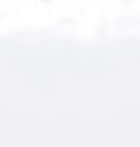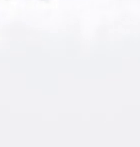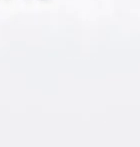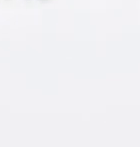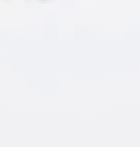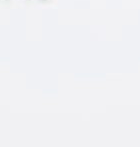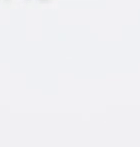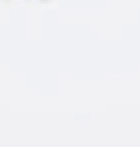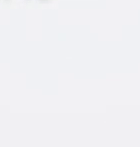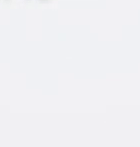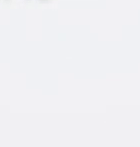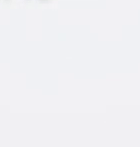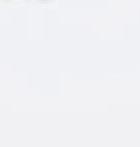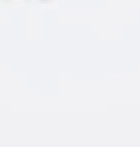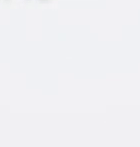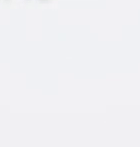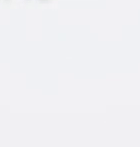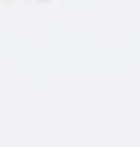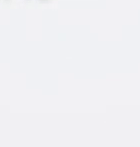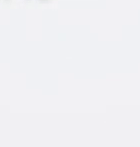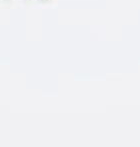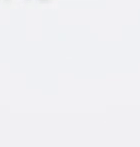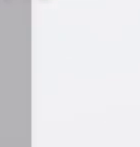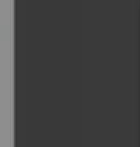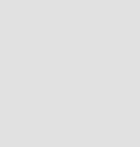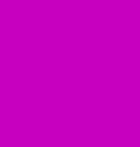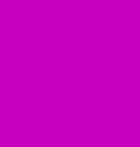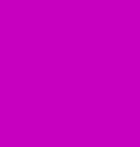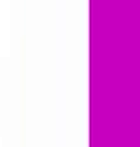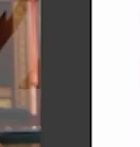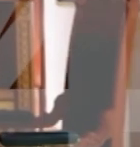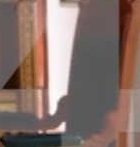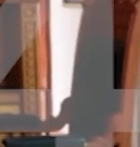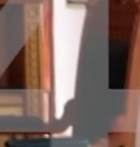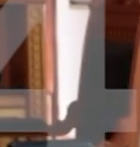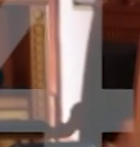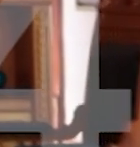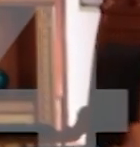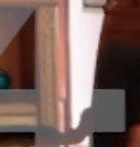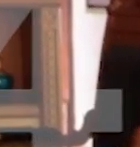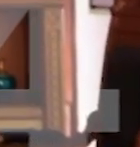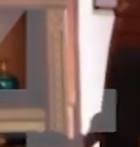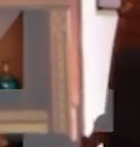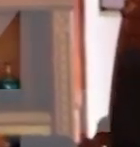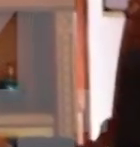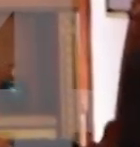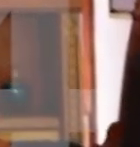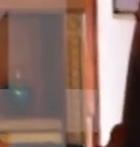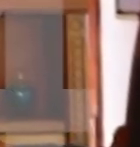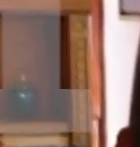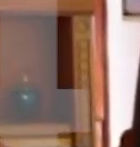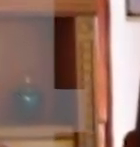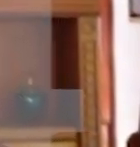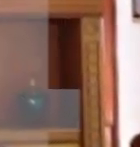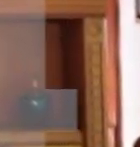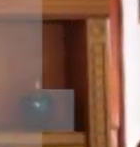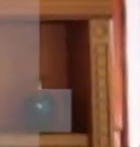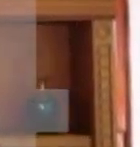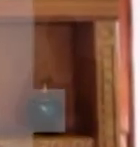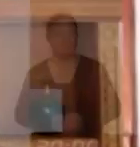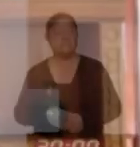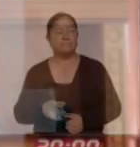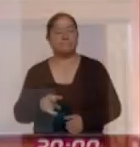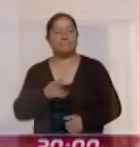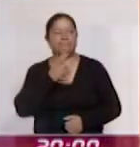Hoy es viernes 8 de noviembre y esta es la información. Se reúne gobernadora del Estado con el titular del Issste para verificar el